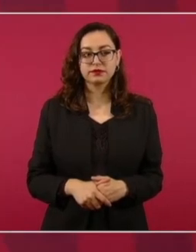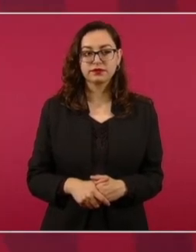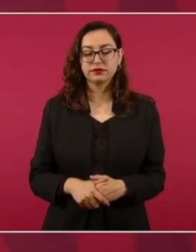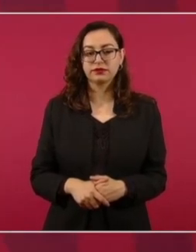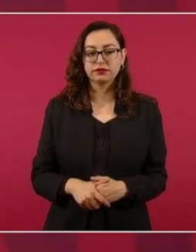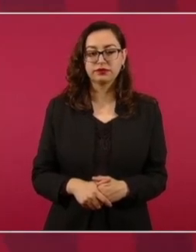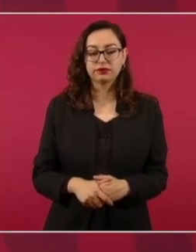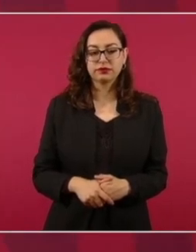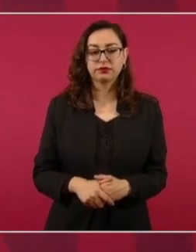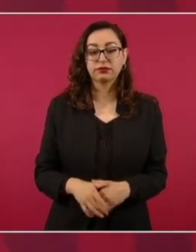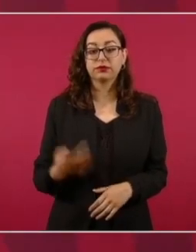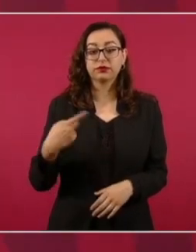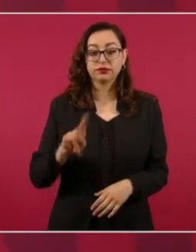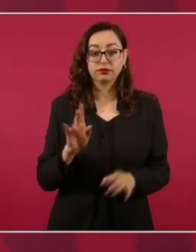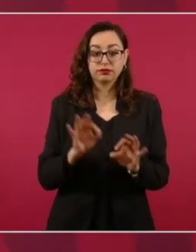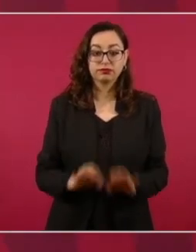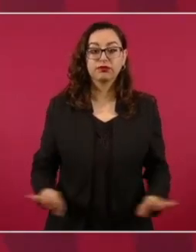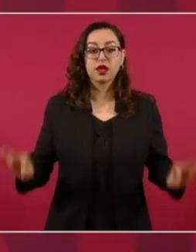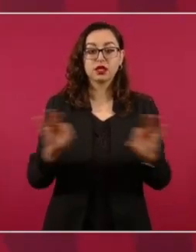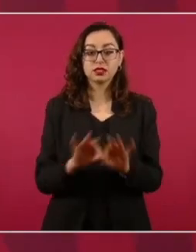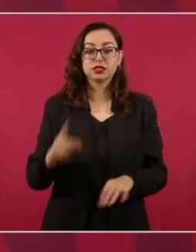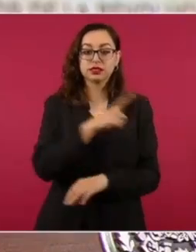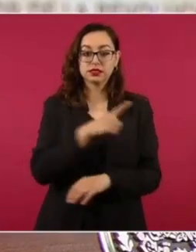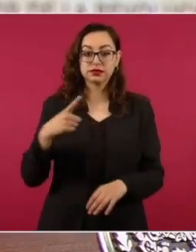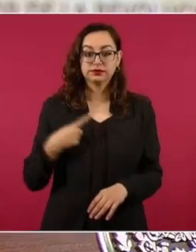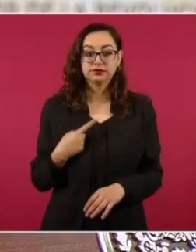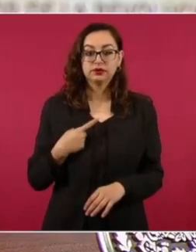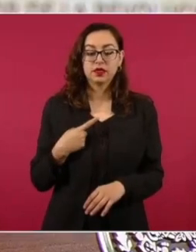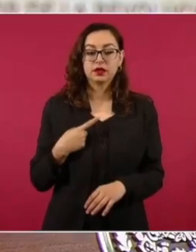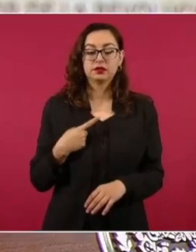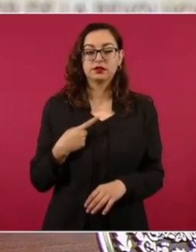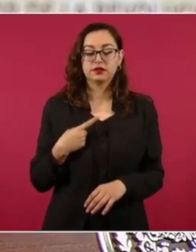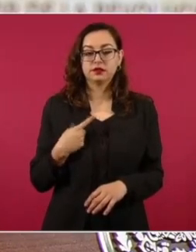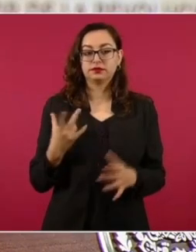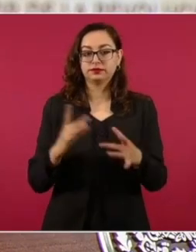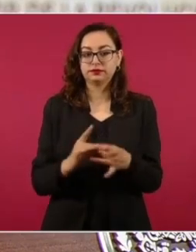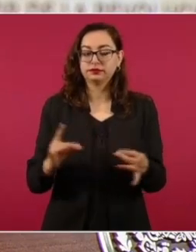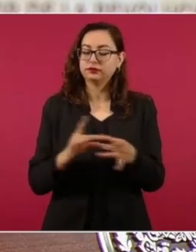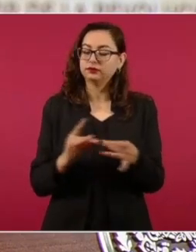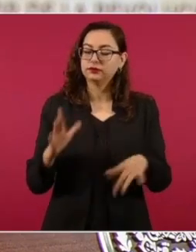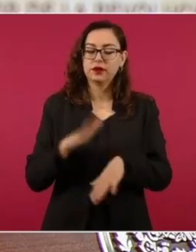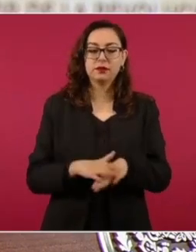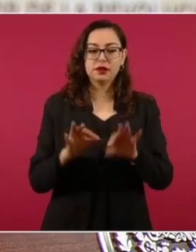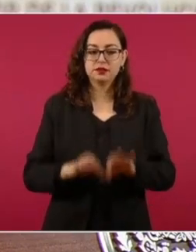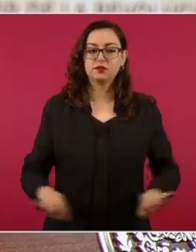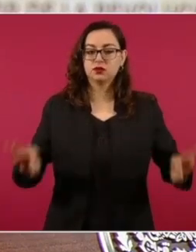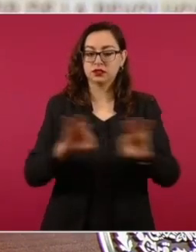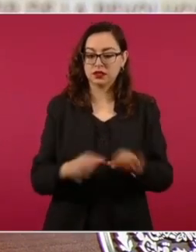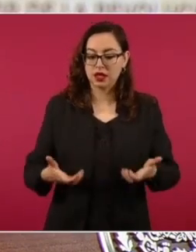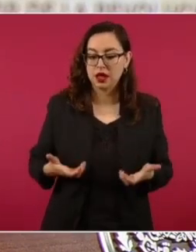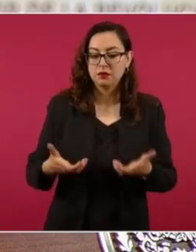subrayar, el mantenimiento de los caminos,